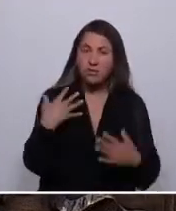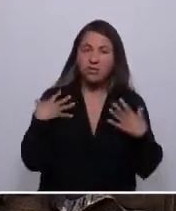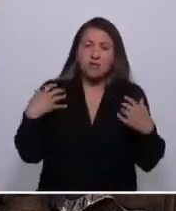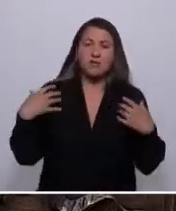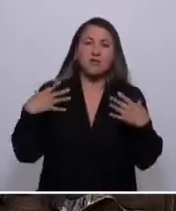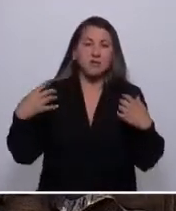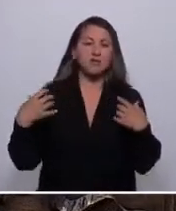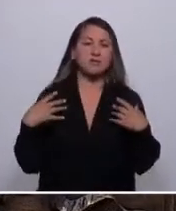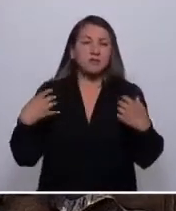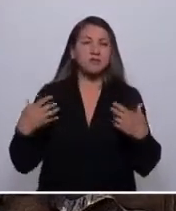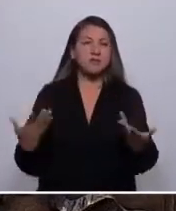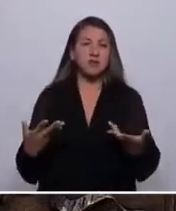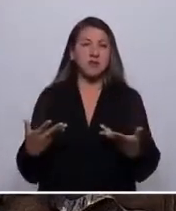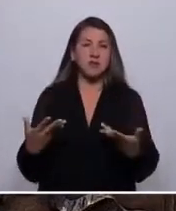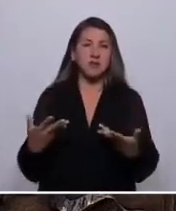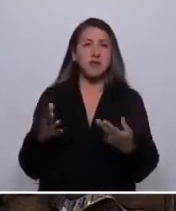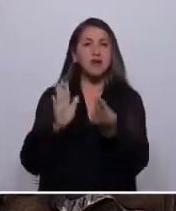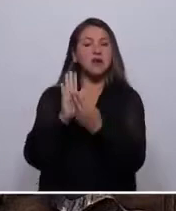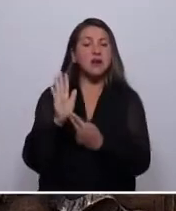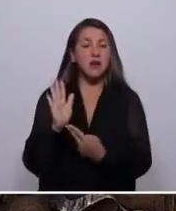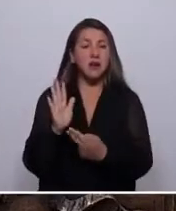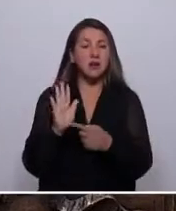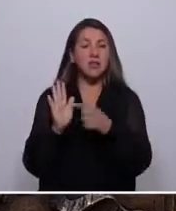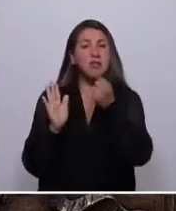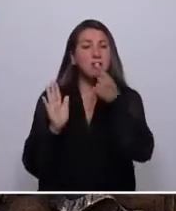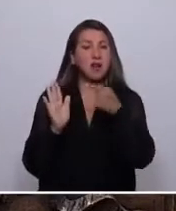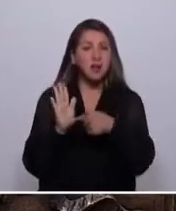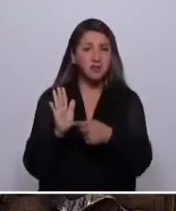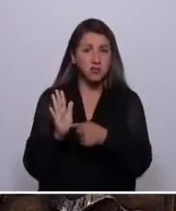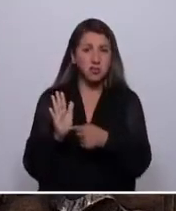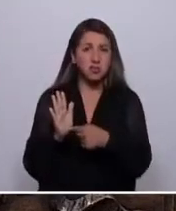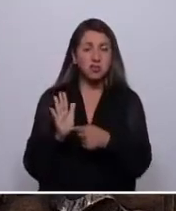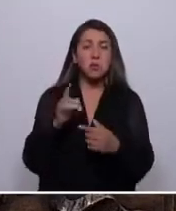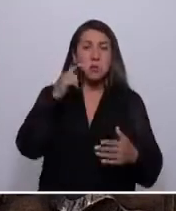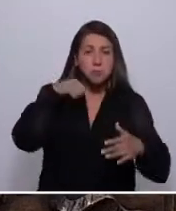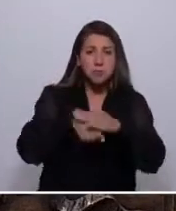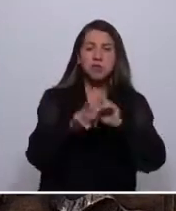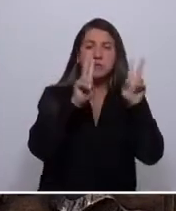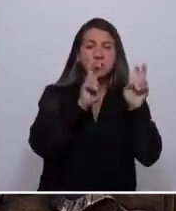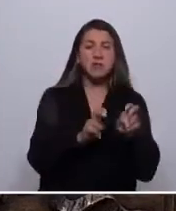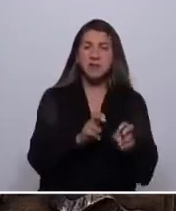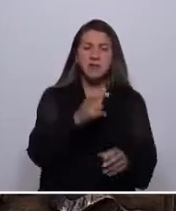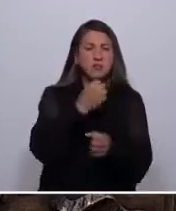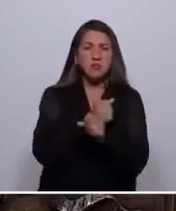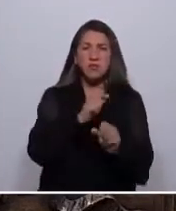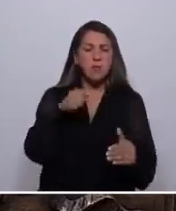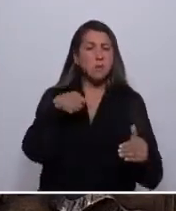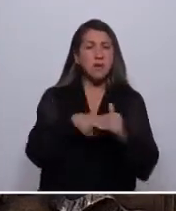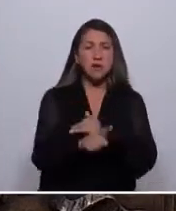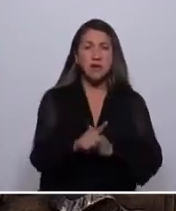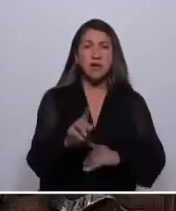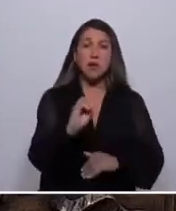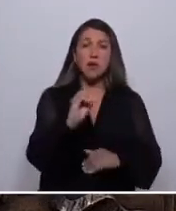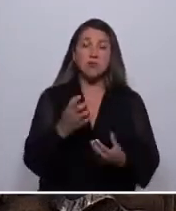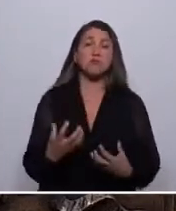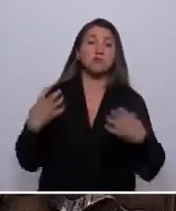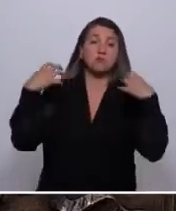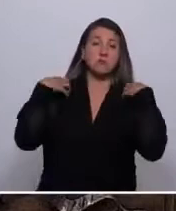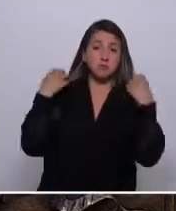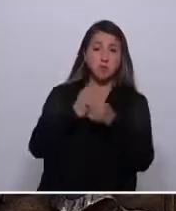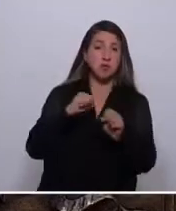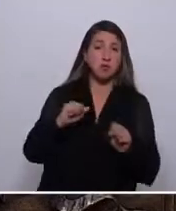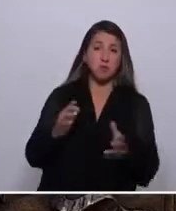una y otra vez las reglas que nos fueron dadas. Abocarse a materias que no nos corresponden o arrogarse facultades que no tenemos.